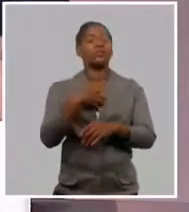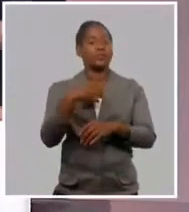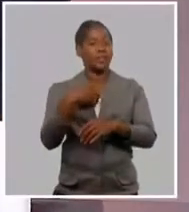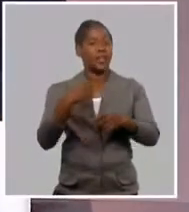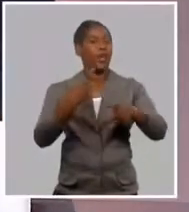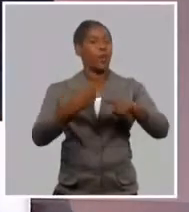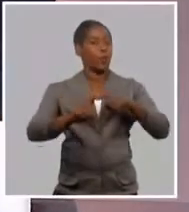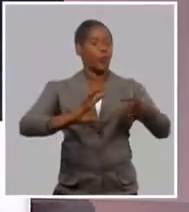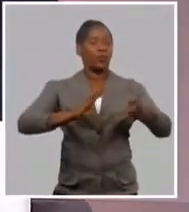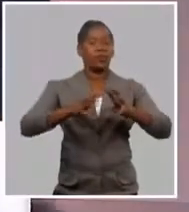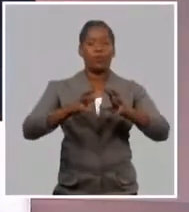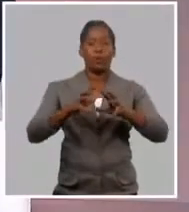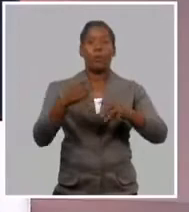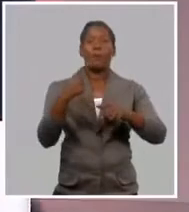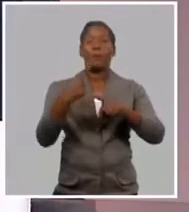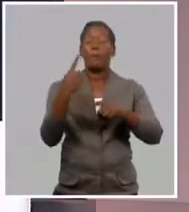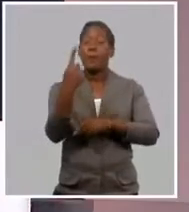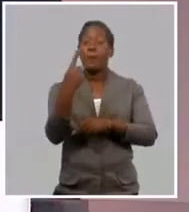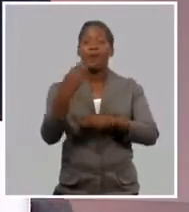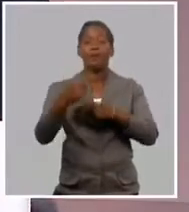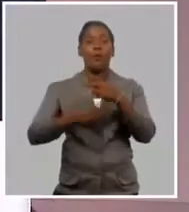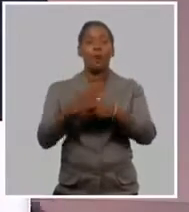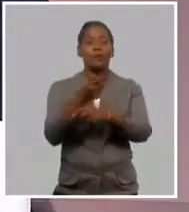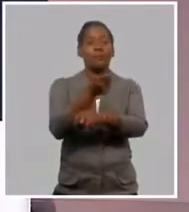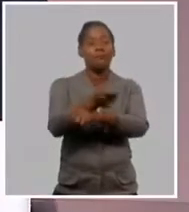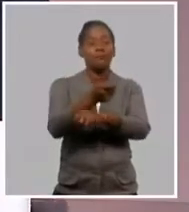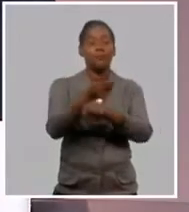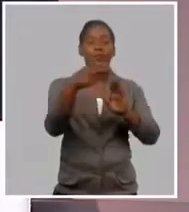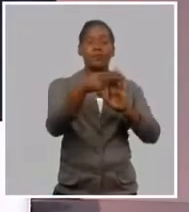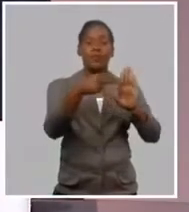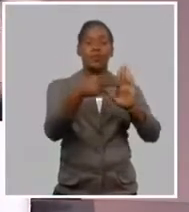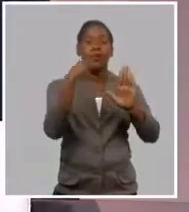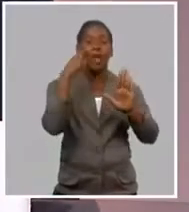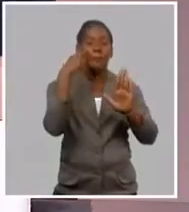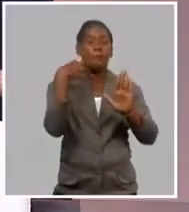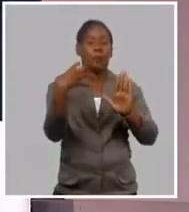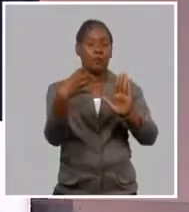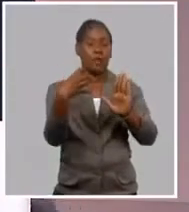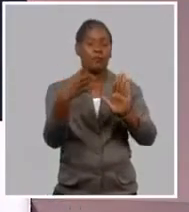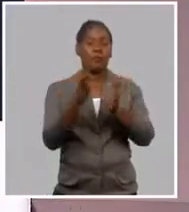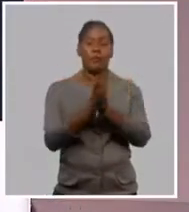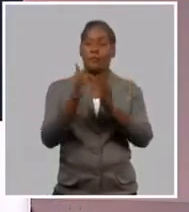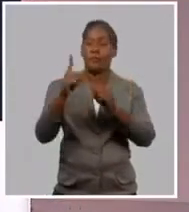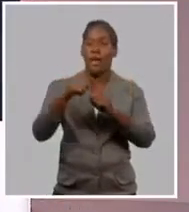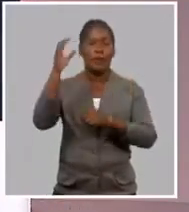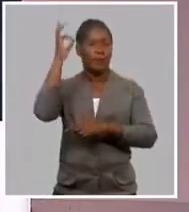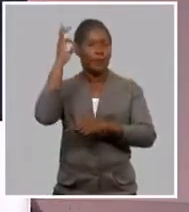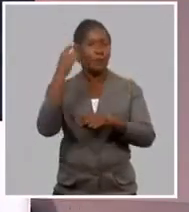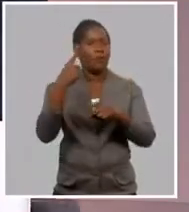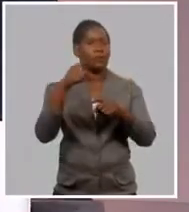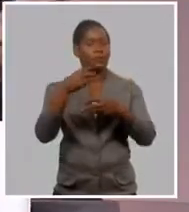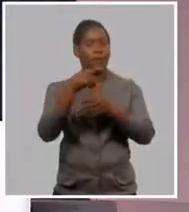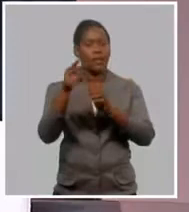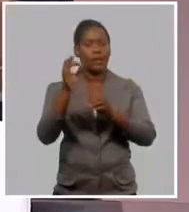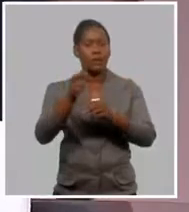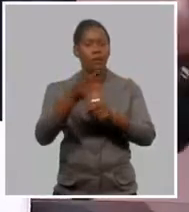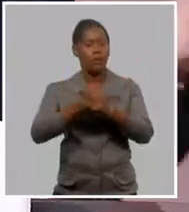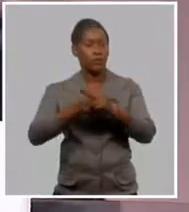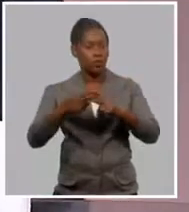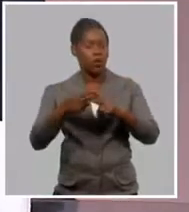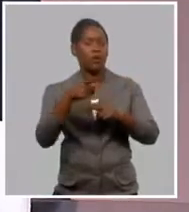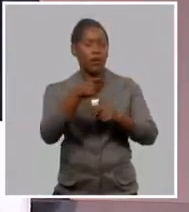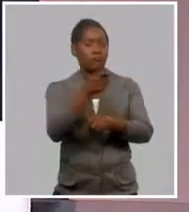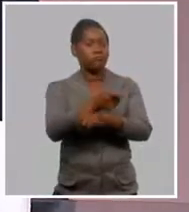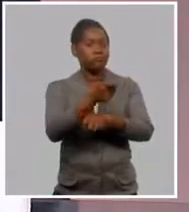propedéutico con aquellas asignaturas básicas que les hagan falta para poder desarrollar de manera majestuosa, porque de igual manera hay un grupo de estudiantes que se van a incorporar aquí a este primer